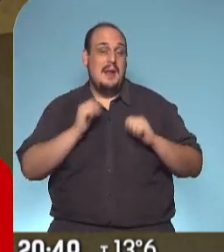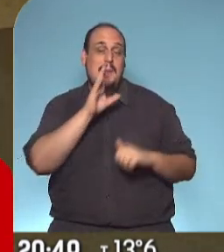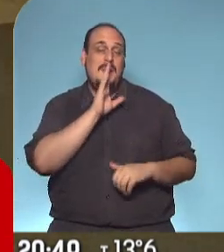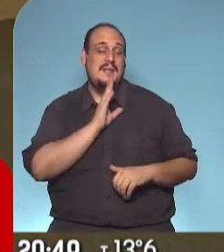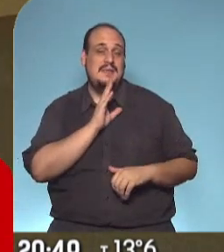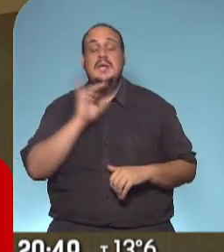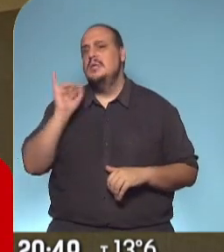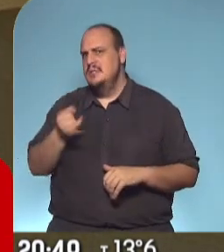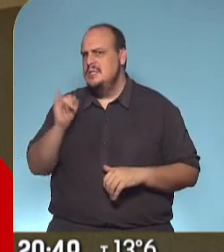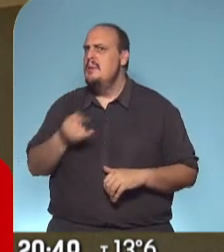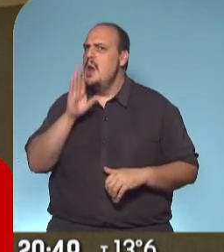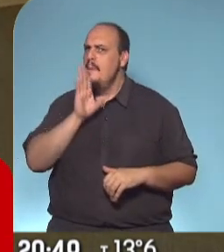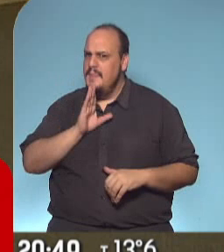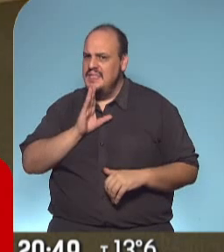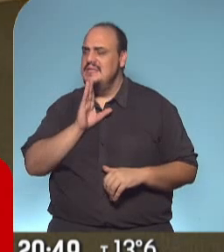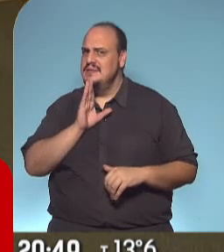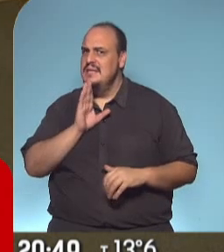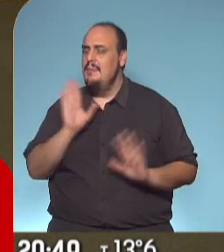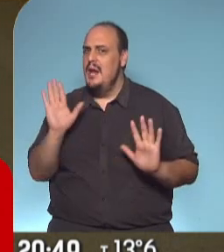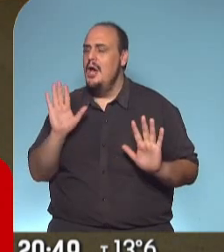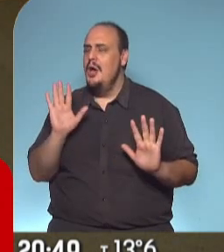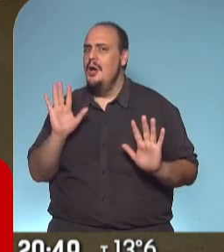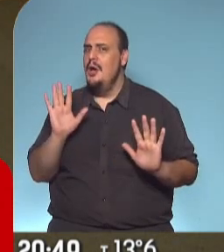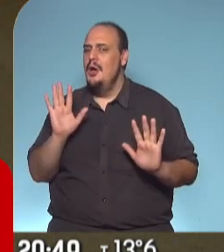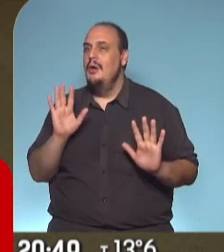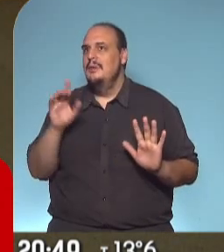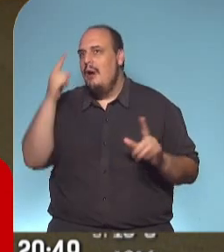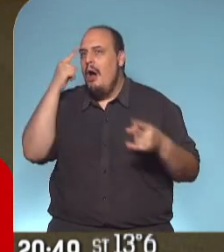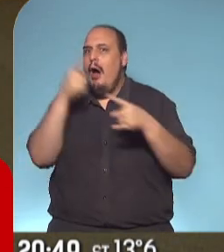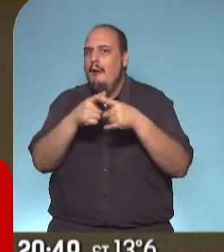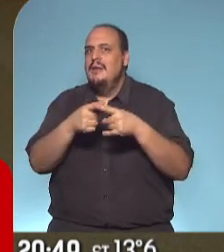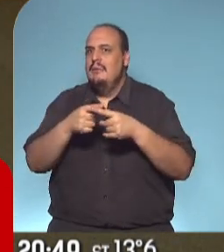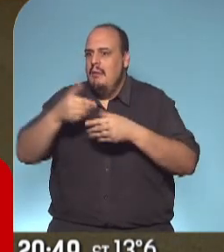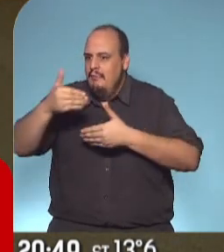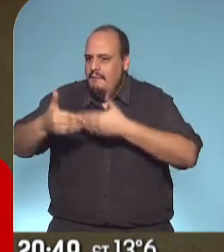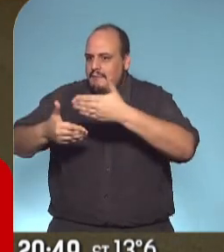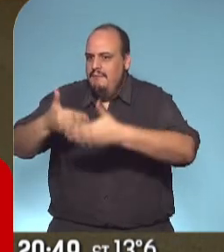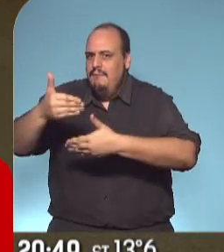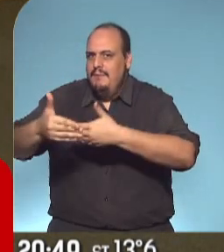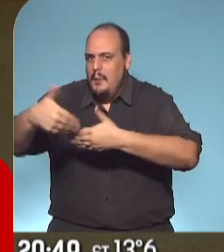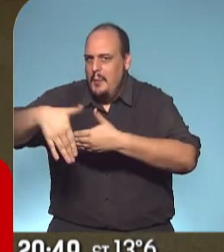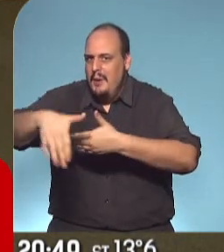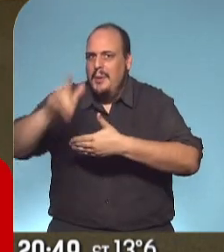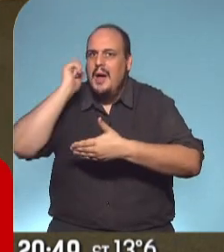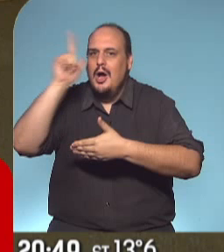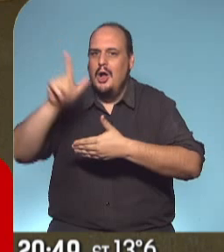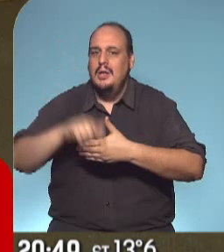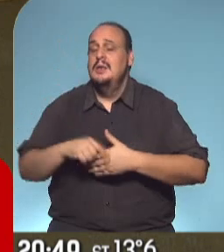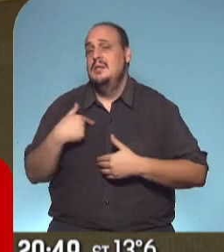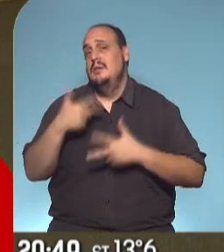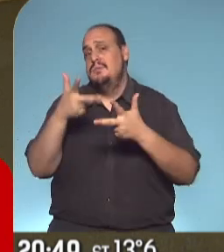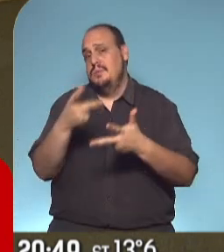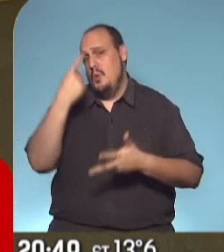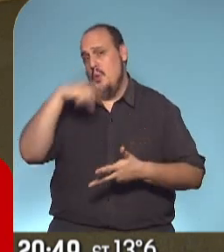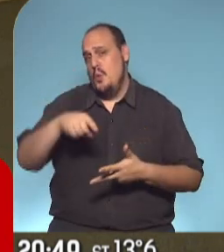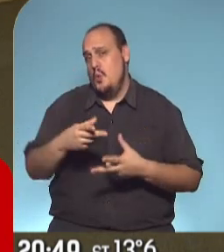le agradecemos. Sí, pero bueno, con paciencia, pero con la, yo diría, la expectativa de que vamos dando pasos. Y eso es lo importante. Y dejame que repita por última vez.